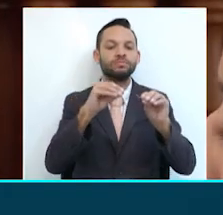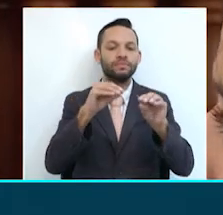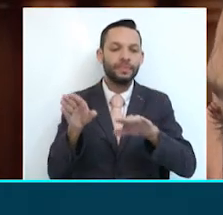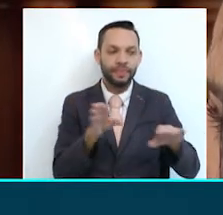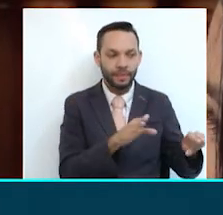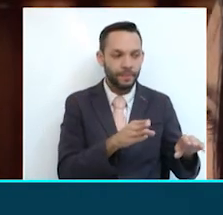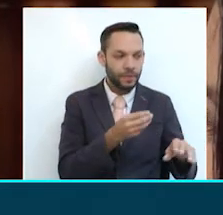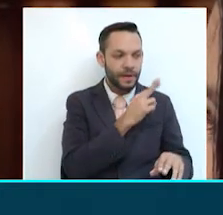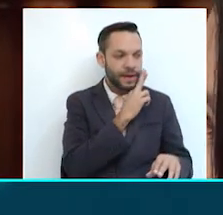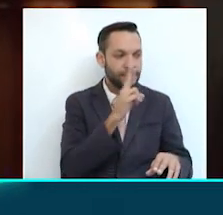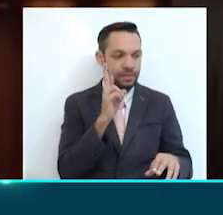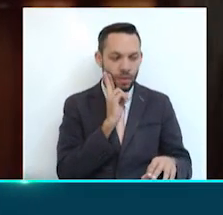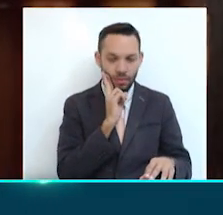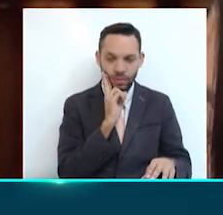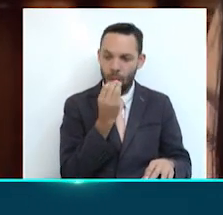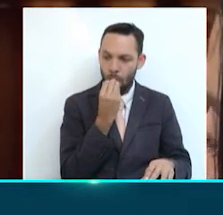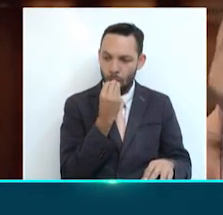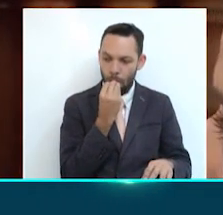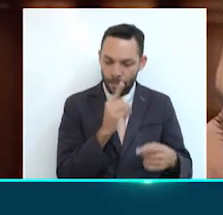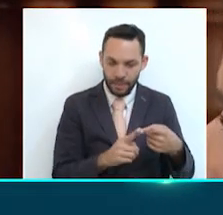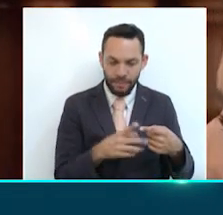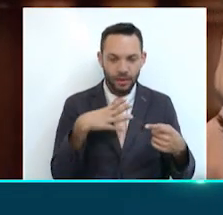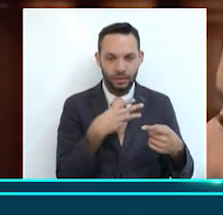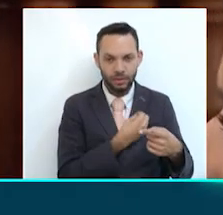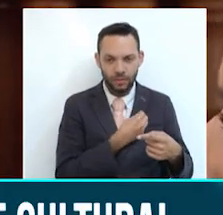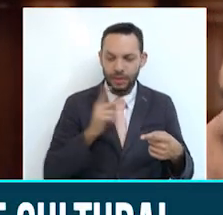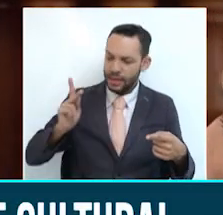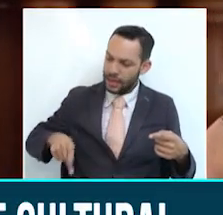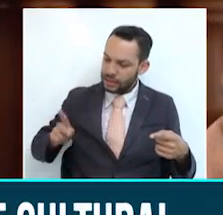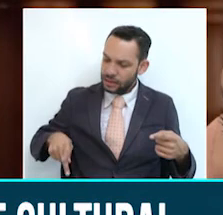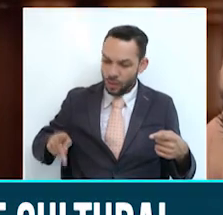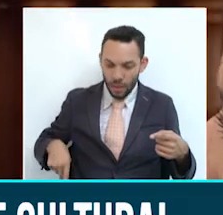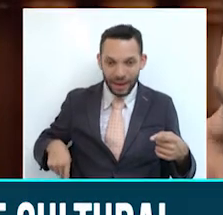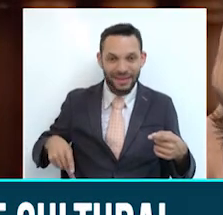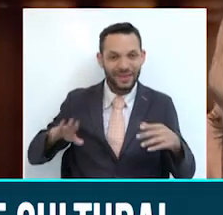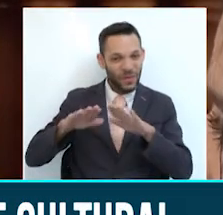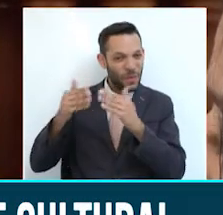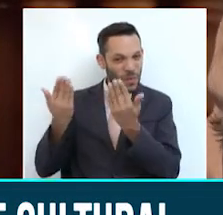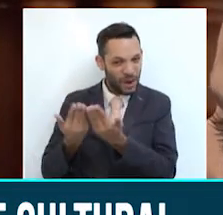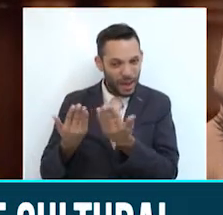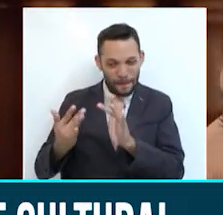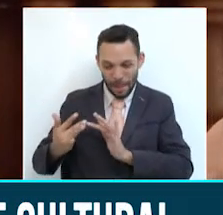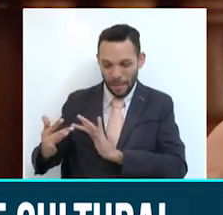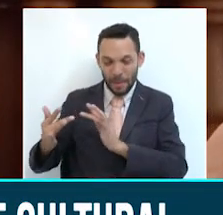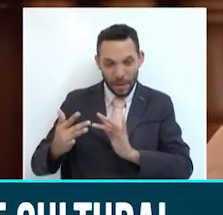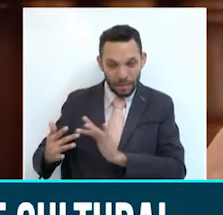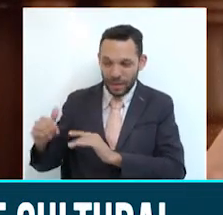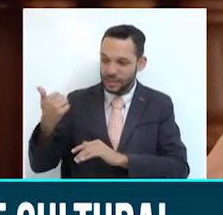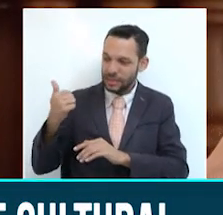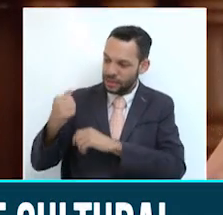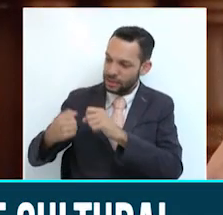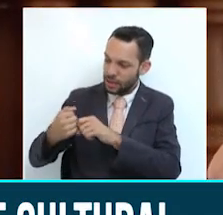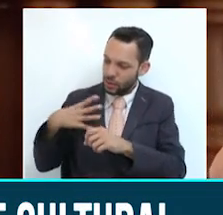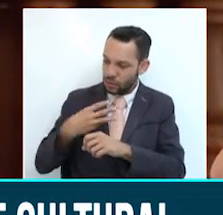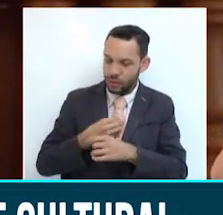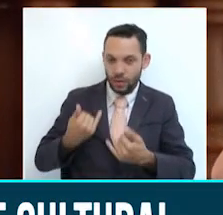dotación de escuelas, vamos a dotar el 20% de las escuelitas de este departamento, que no se dotan hace más de 10 años, las vamos a